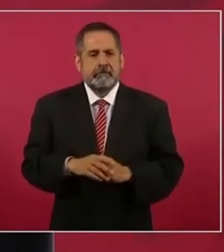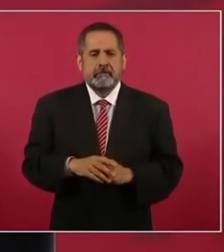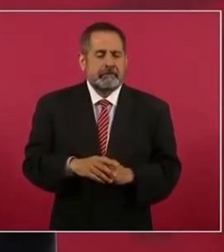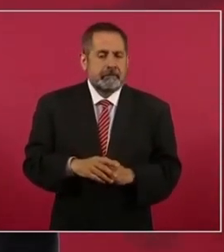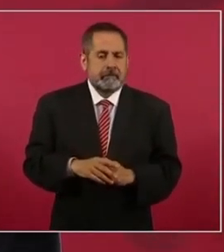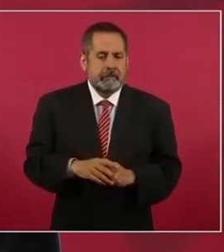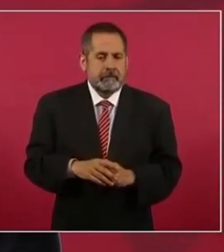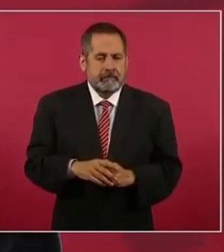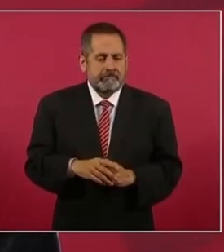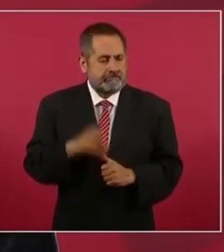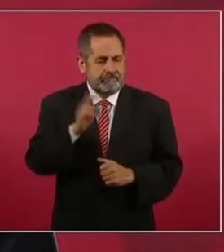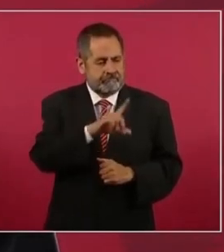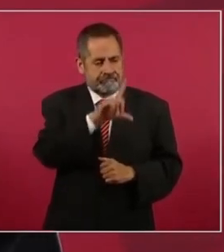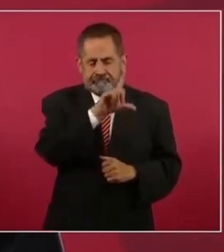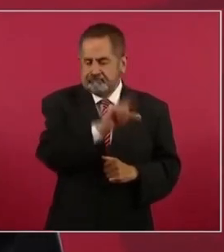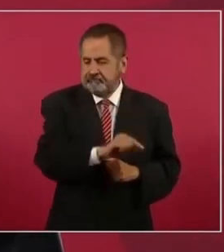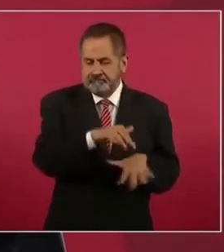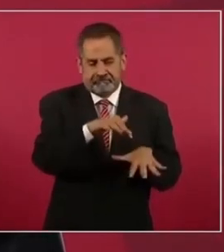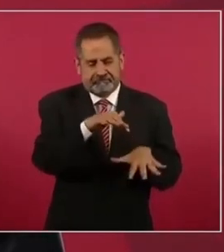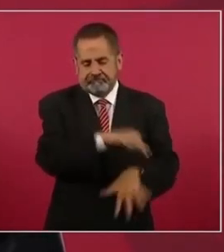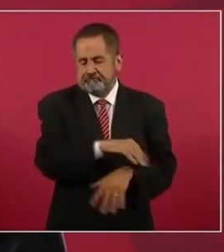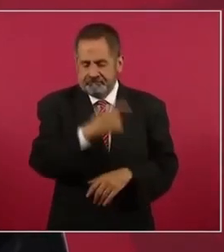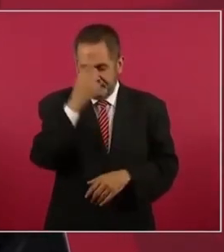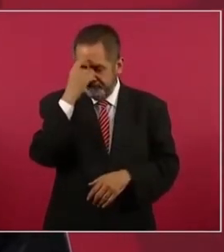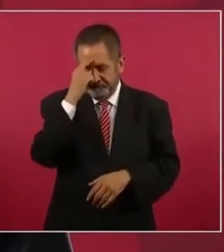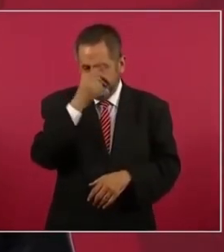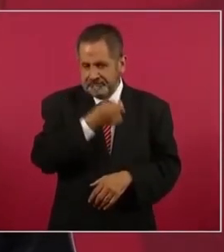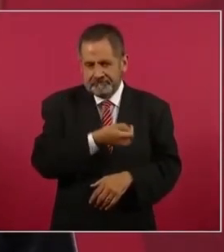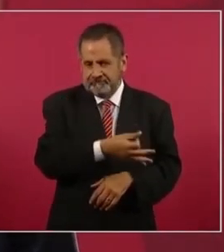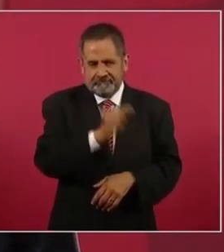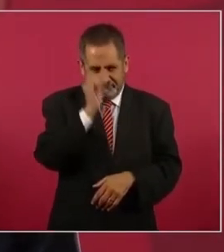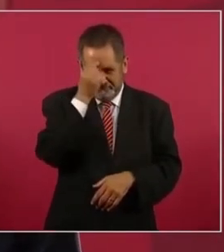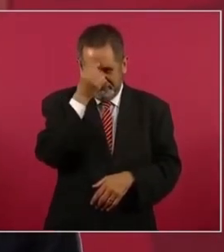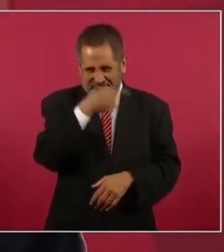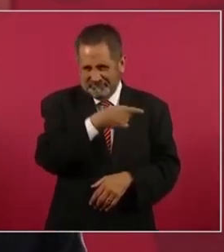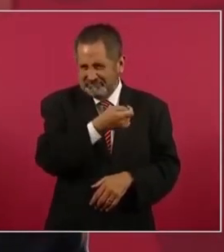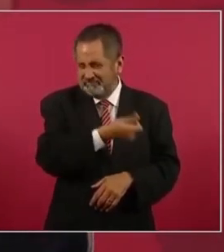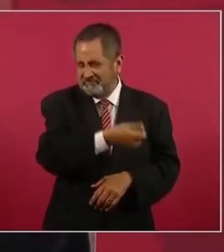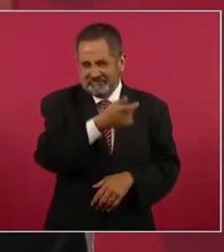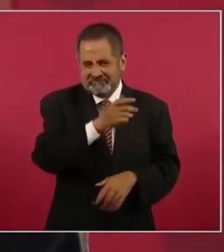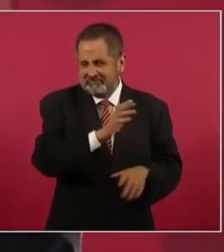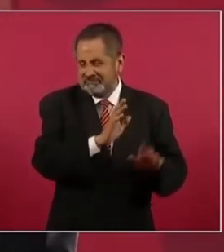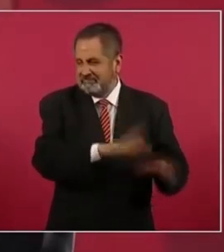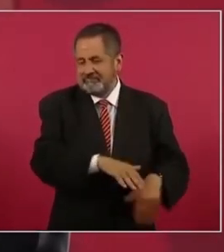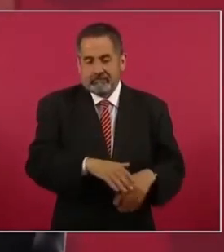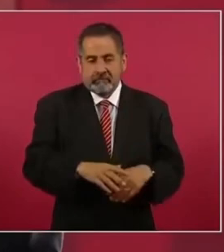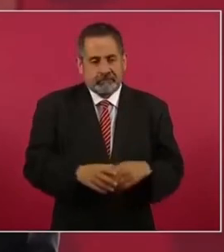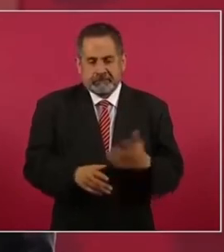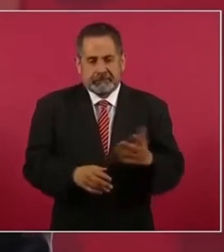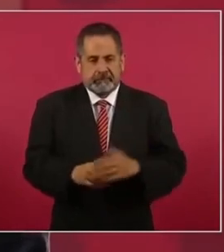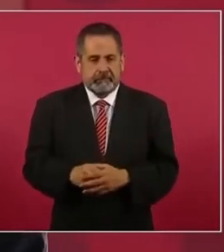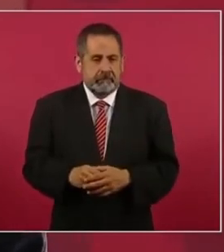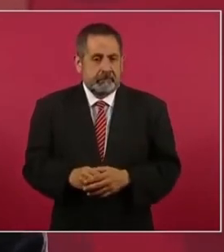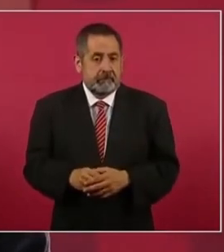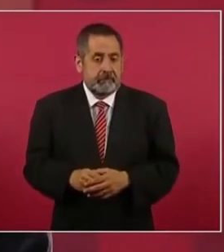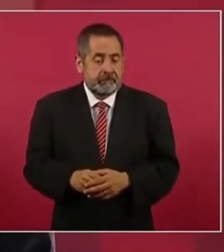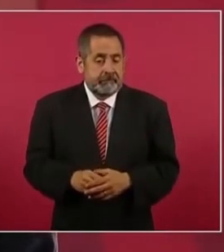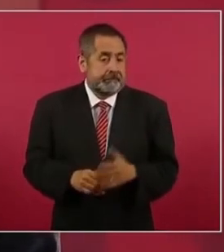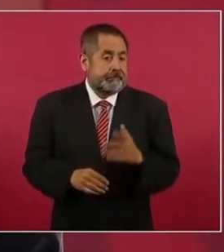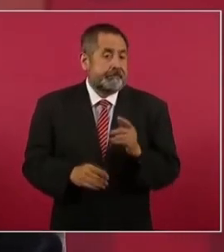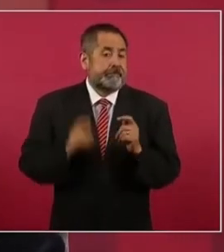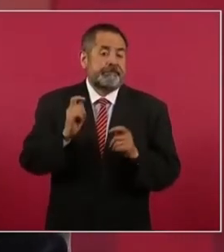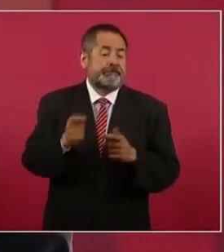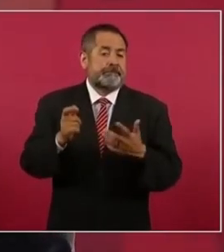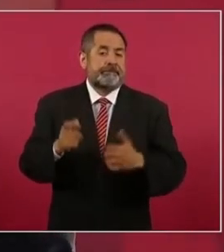vulgar bajo pero tampoco crean que